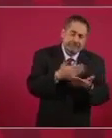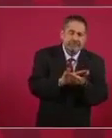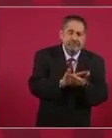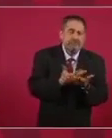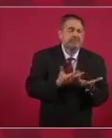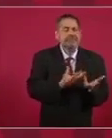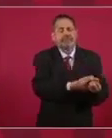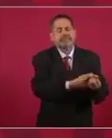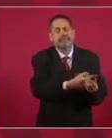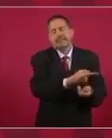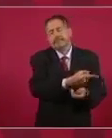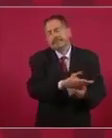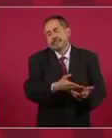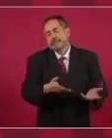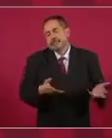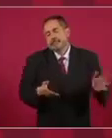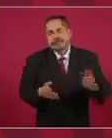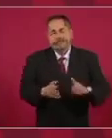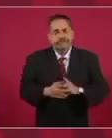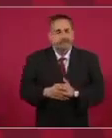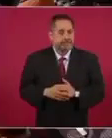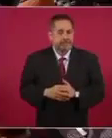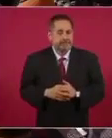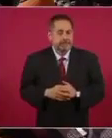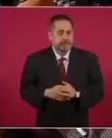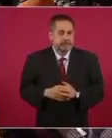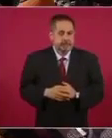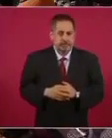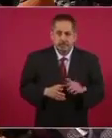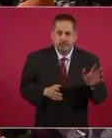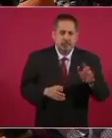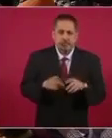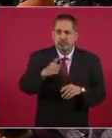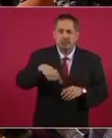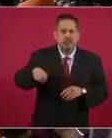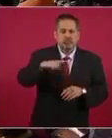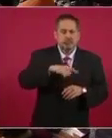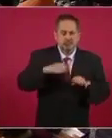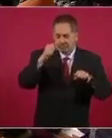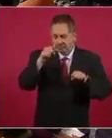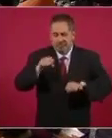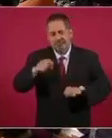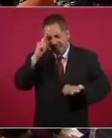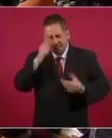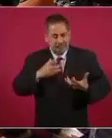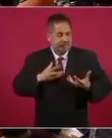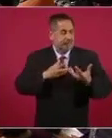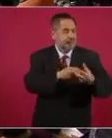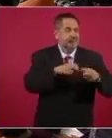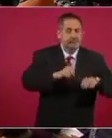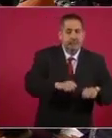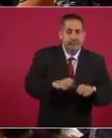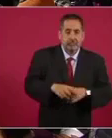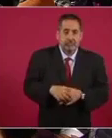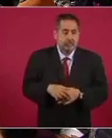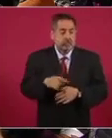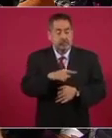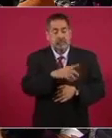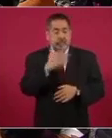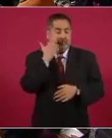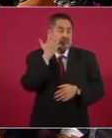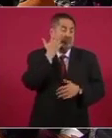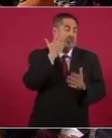actuaron con prepotencia y se elevaron tanto